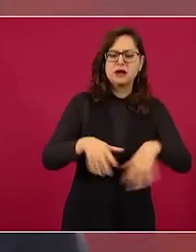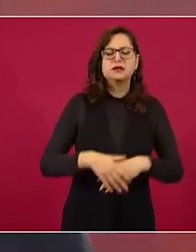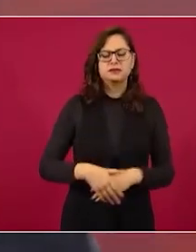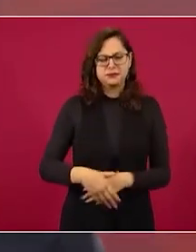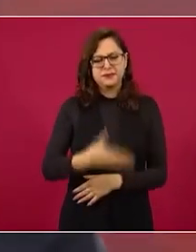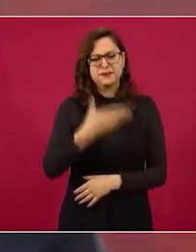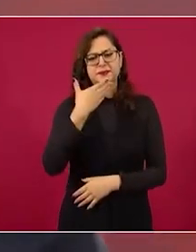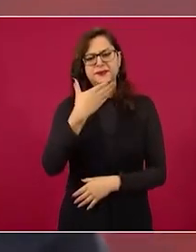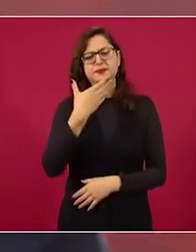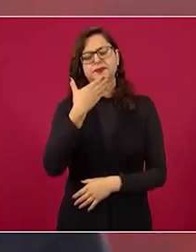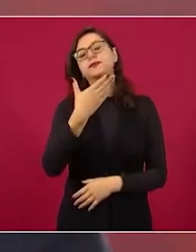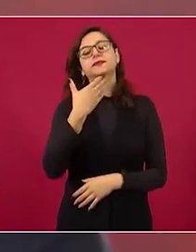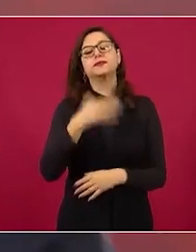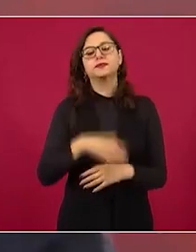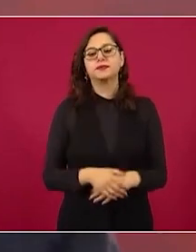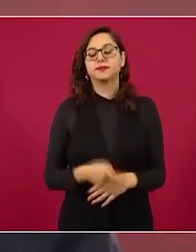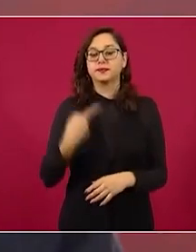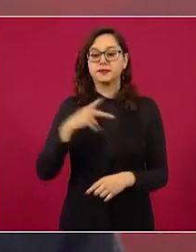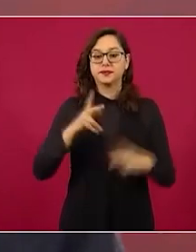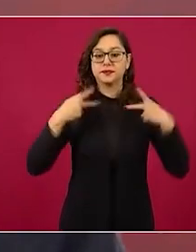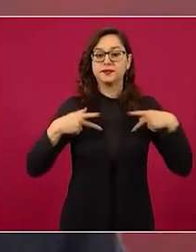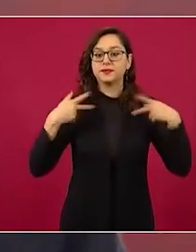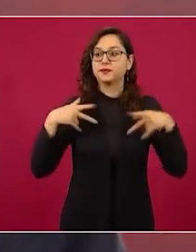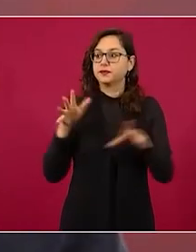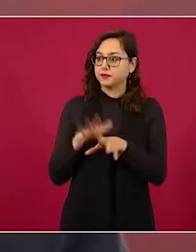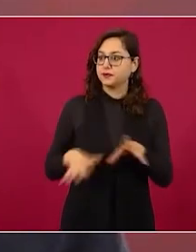van a informar los servidores públicos